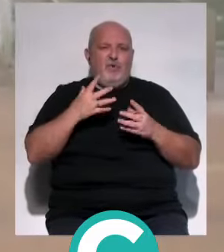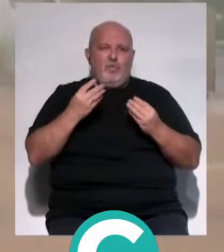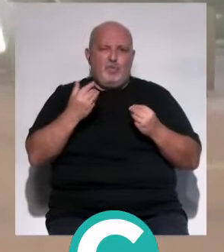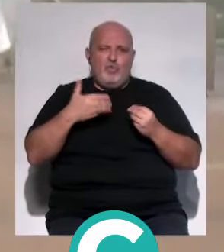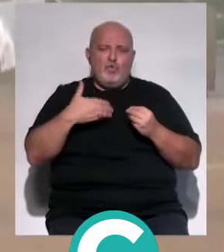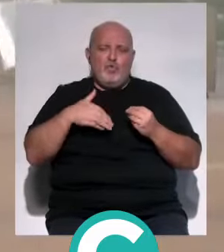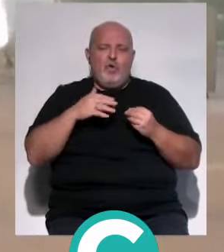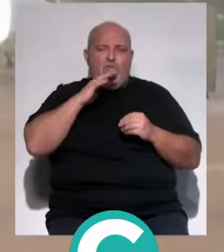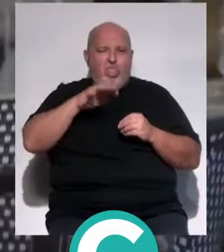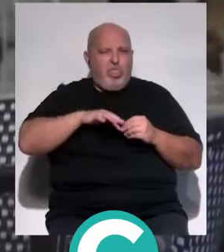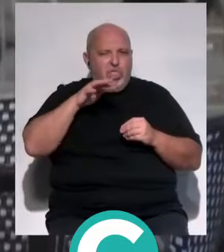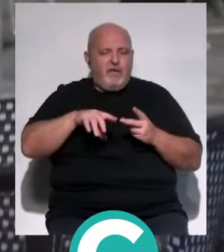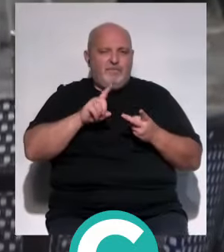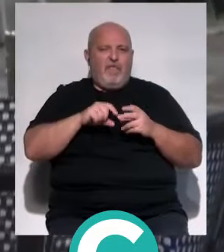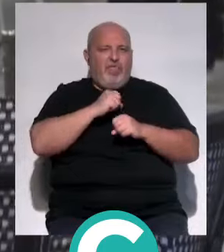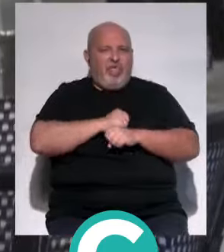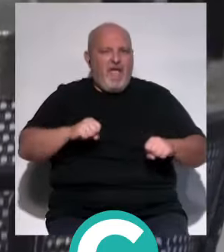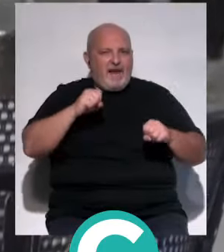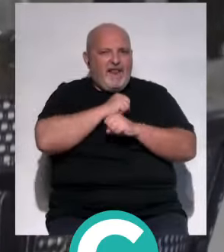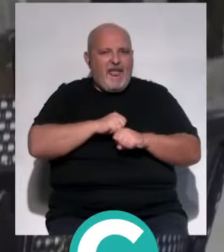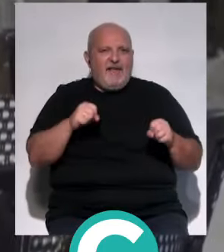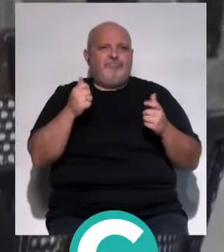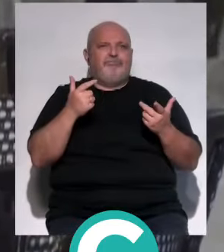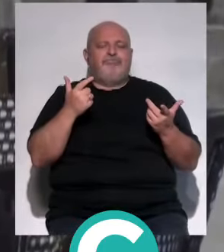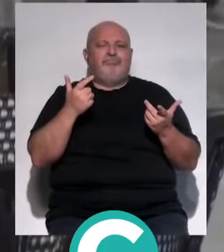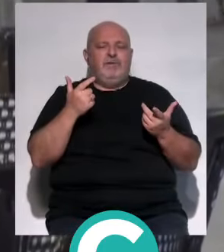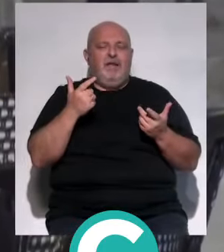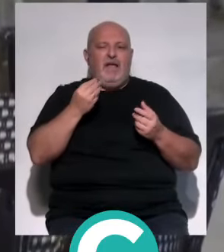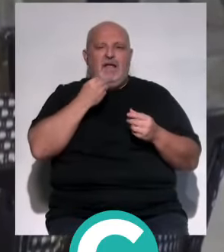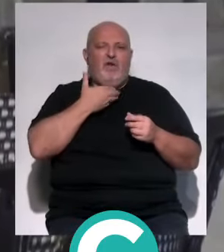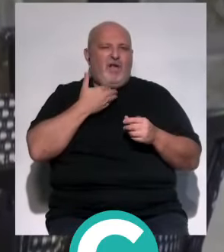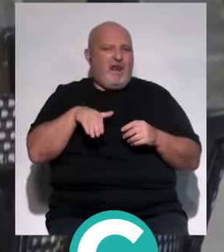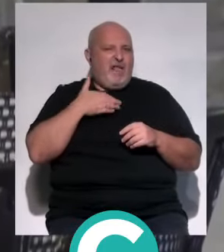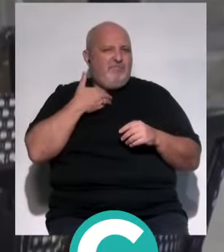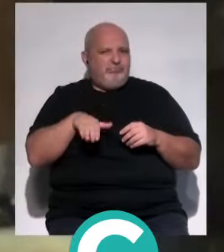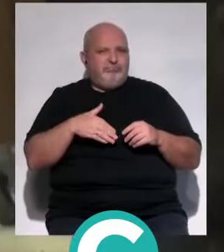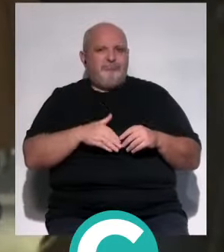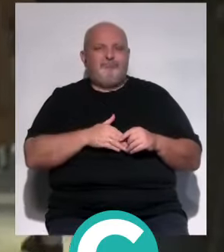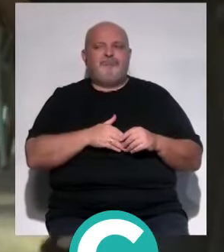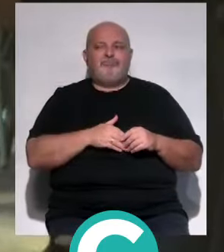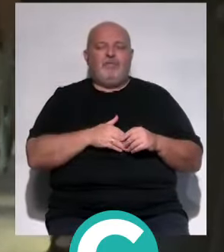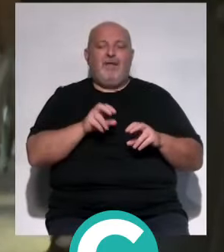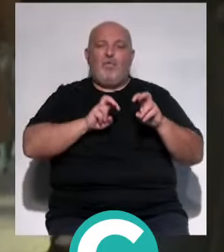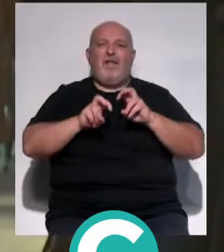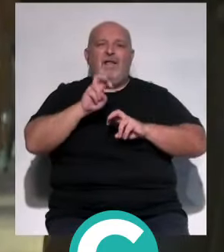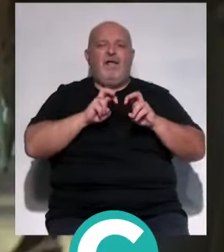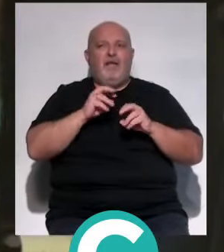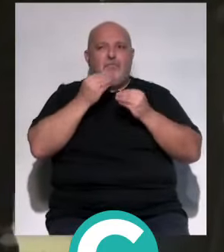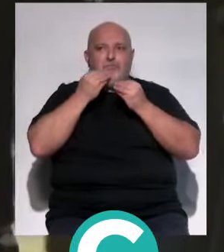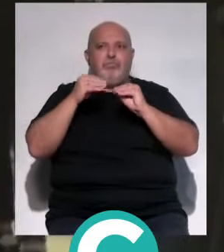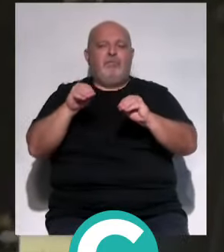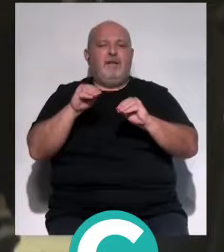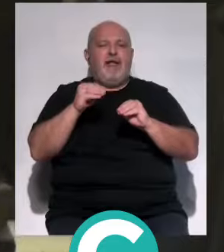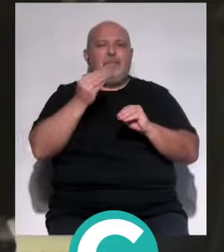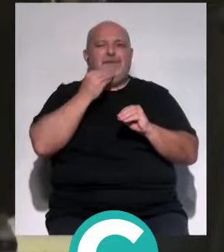producen vómitos, producen diarrea, te quitan las ganas de comer, entonces buscar un alimento,